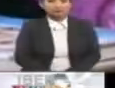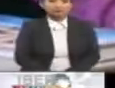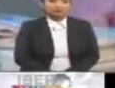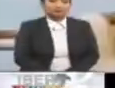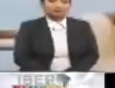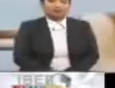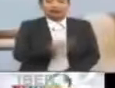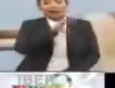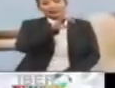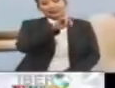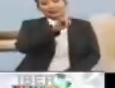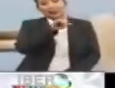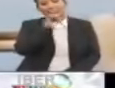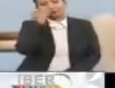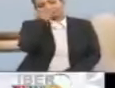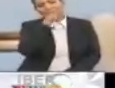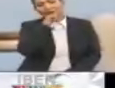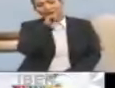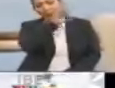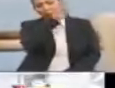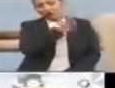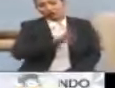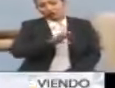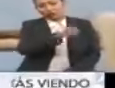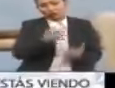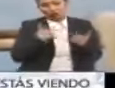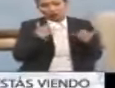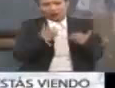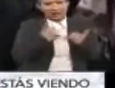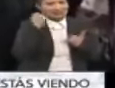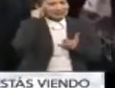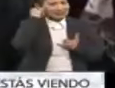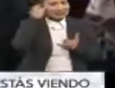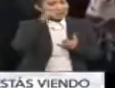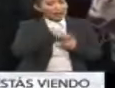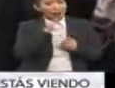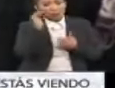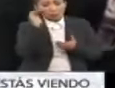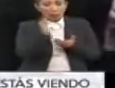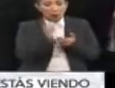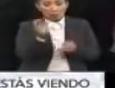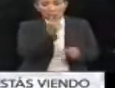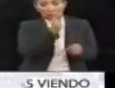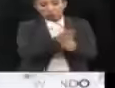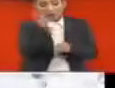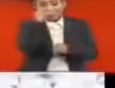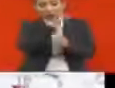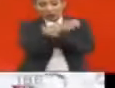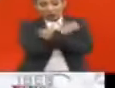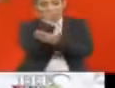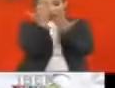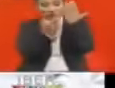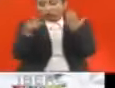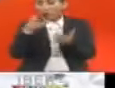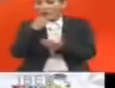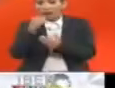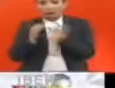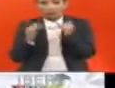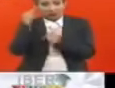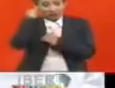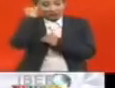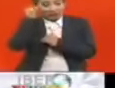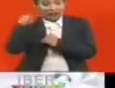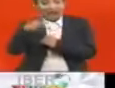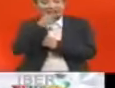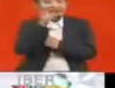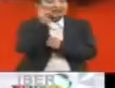La CEPAL observa también que el porcentaje de adolescentes indígenas tiene menores oportunidades de educación que los varones indígenas